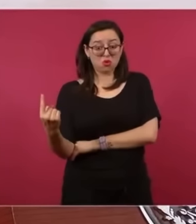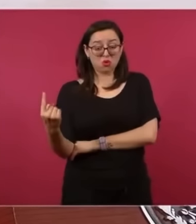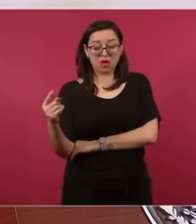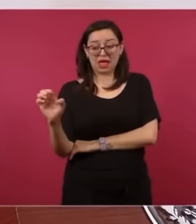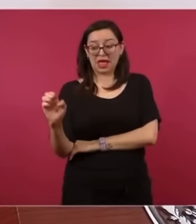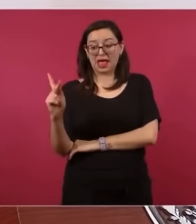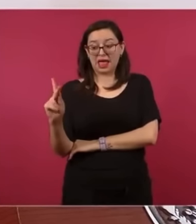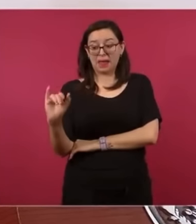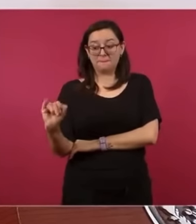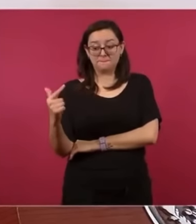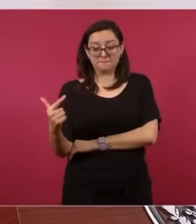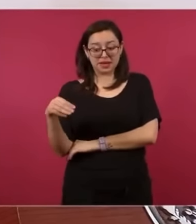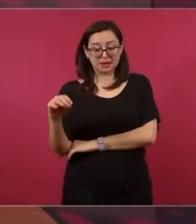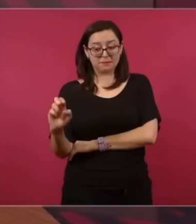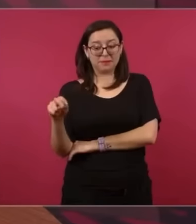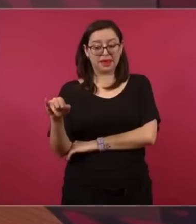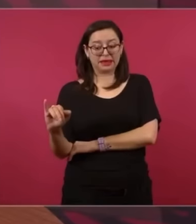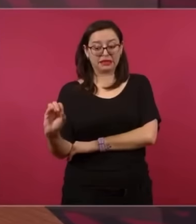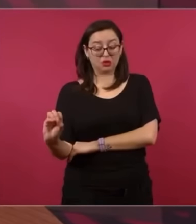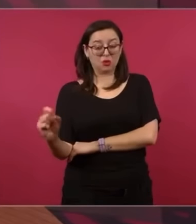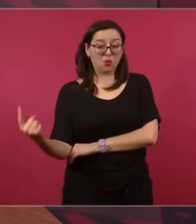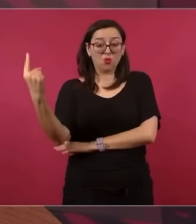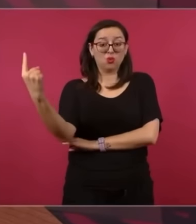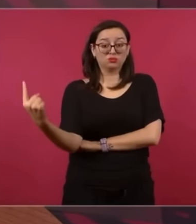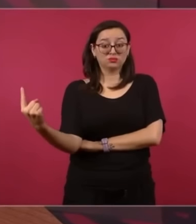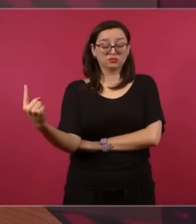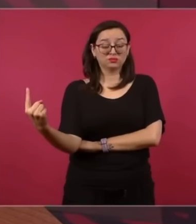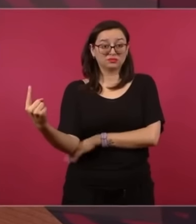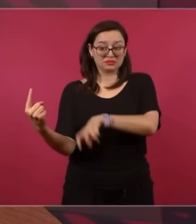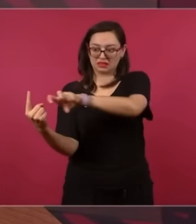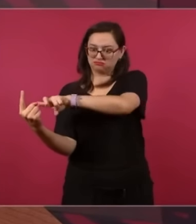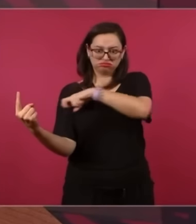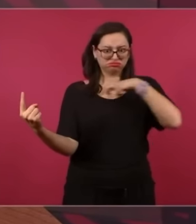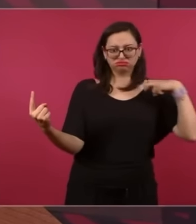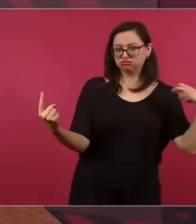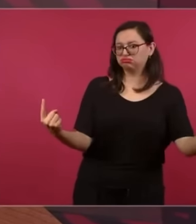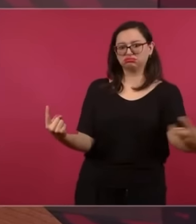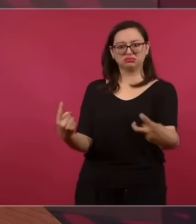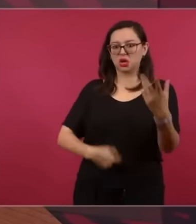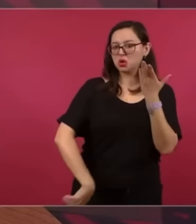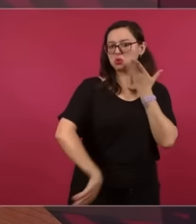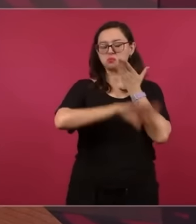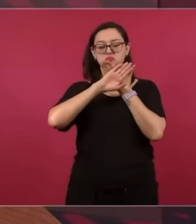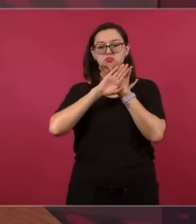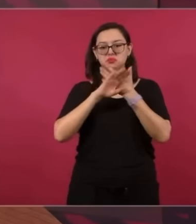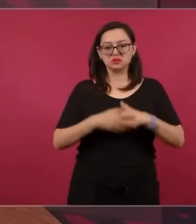tiene valor y